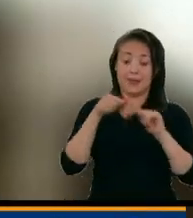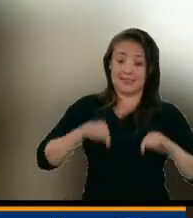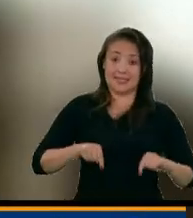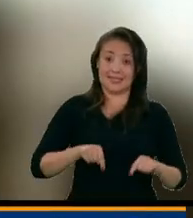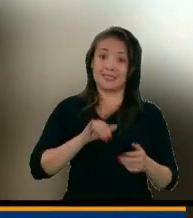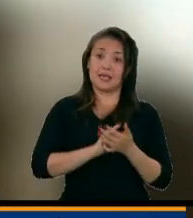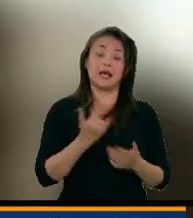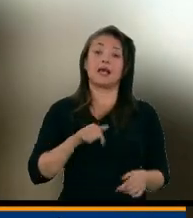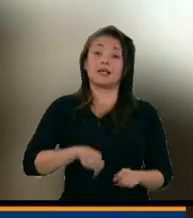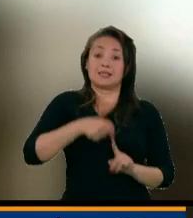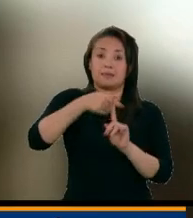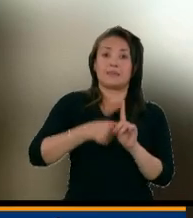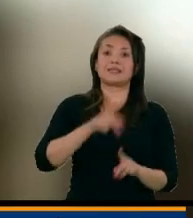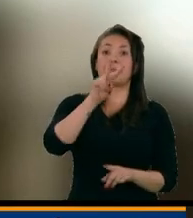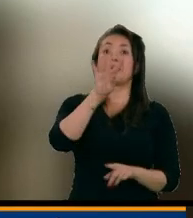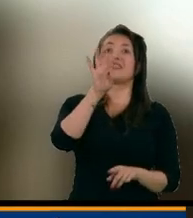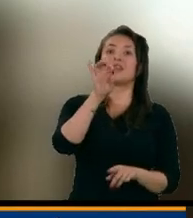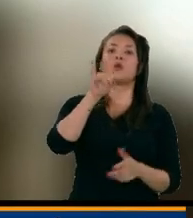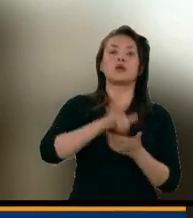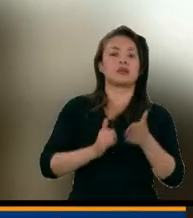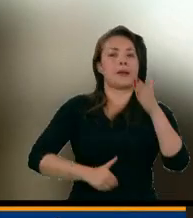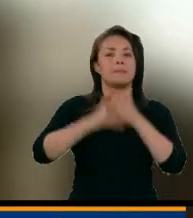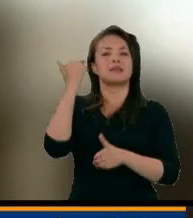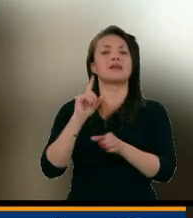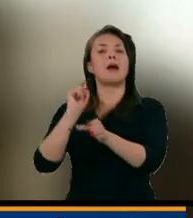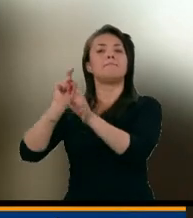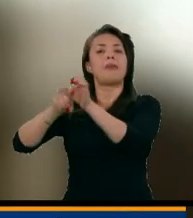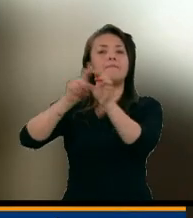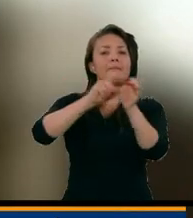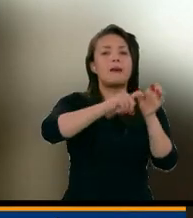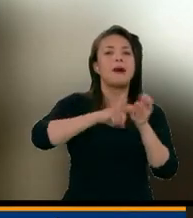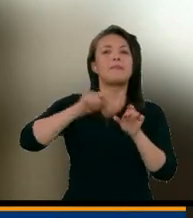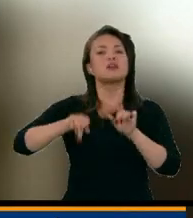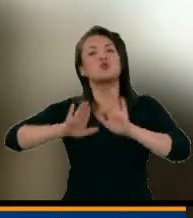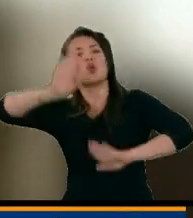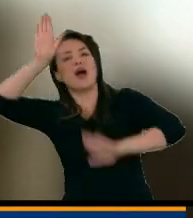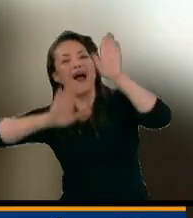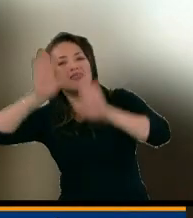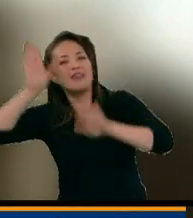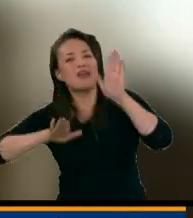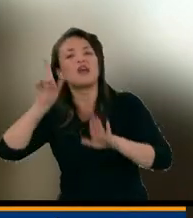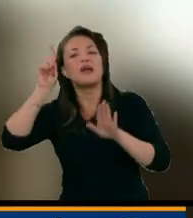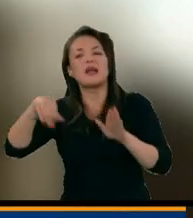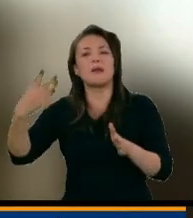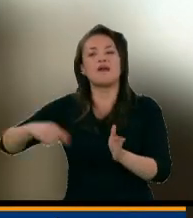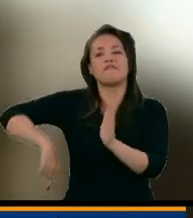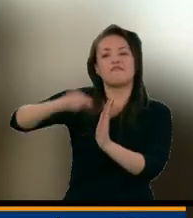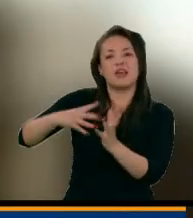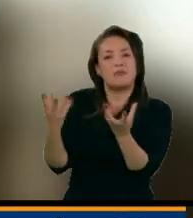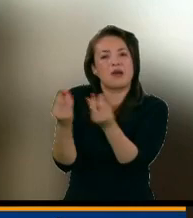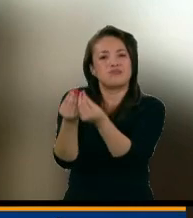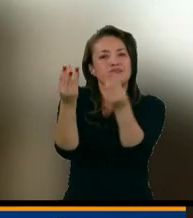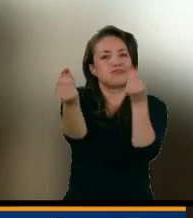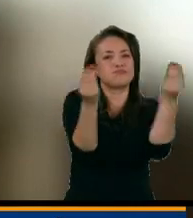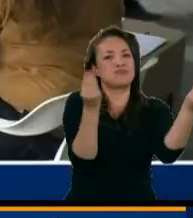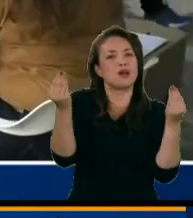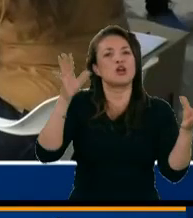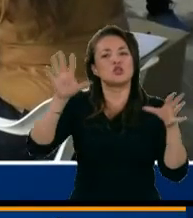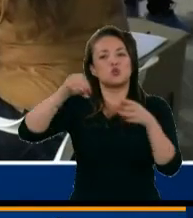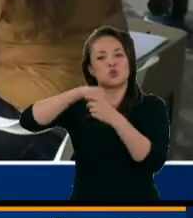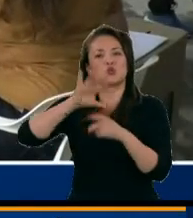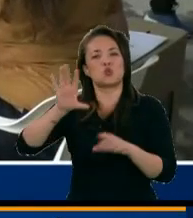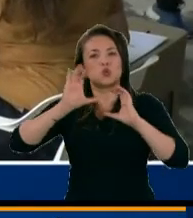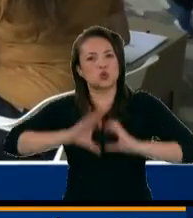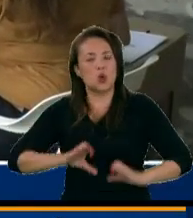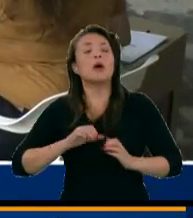empezamos todo el proceso de inscripción de candidaturas y de entrega de firmas por parte de los grupos significativos de ciudadanos.